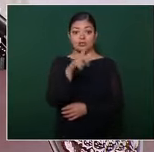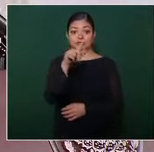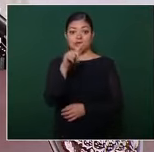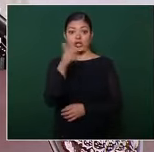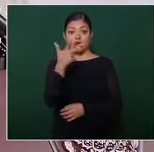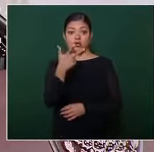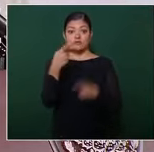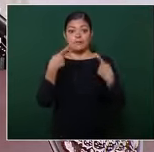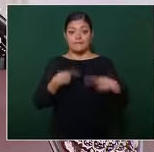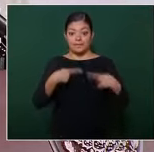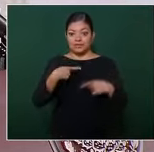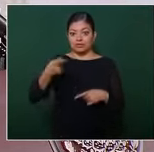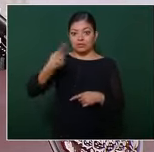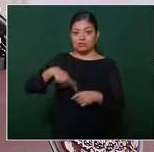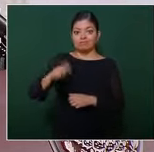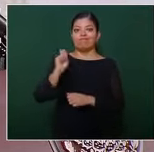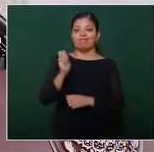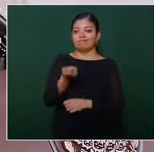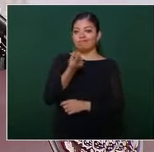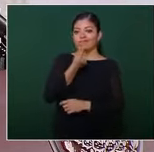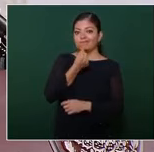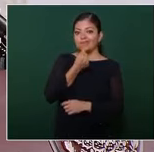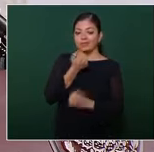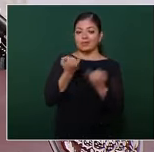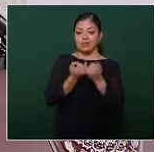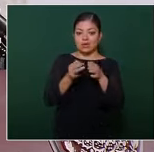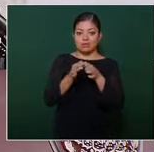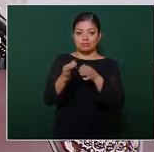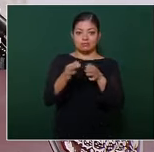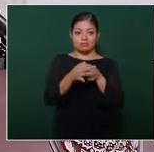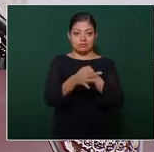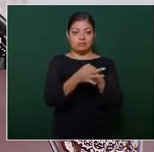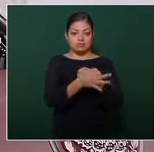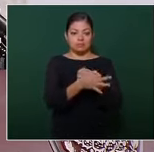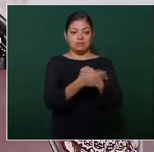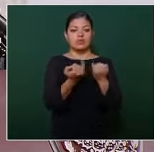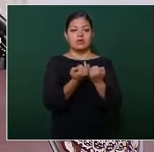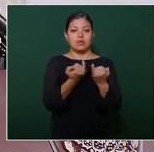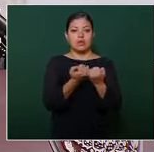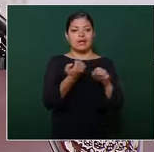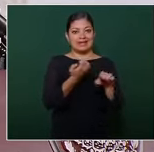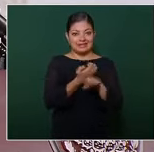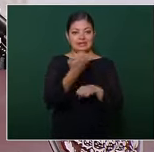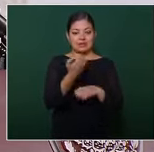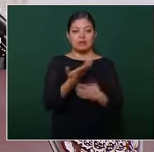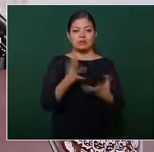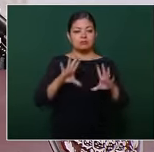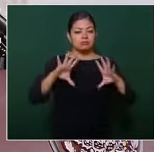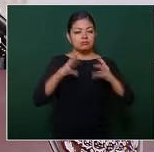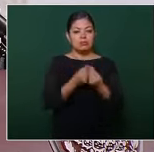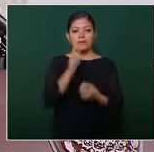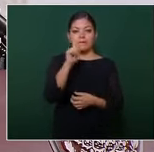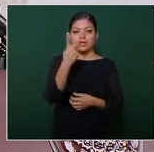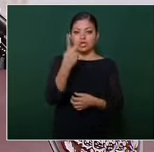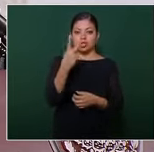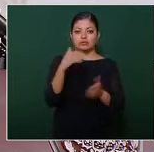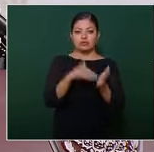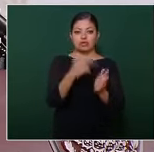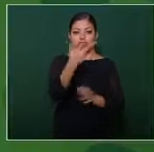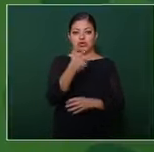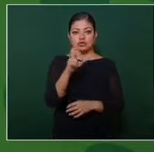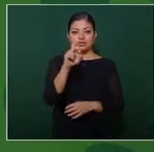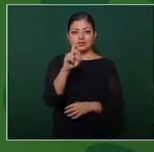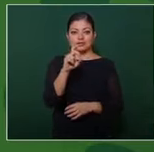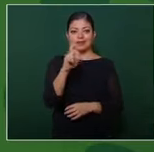elementos de seguridad pública del Estado y de los municipios, con uno operativamente hablando, 22 mil 863